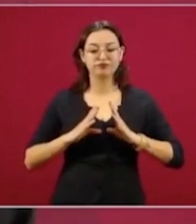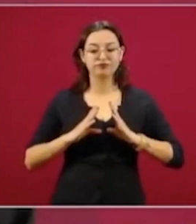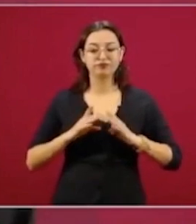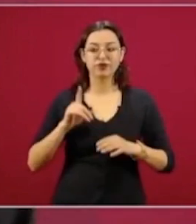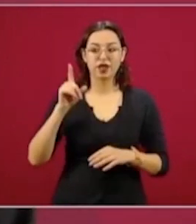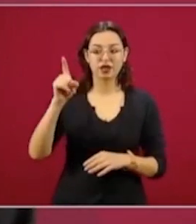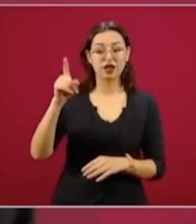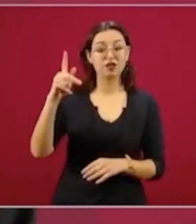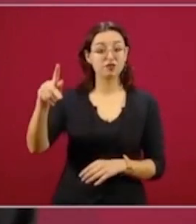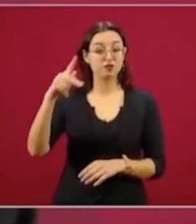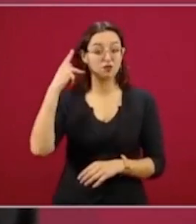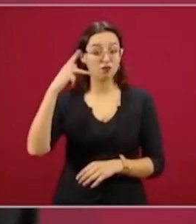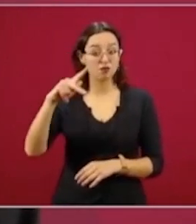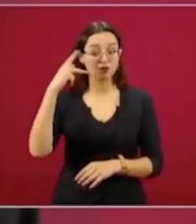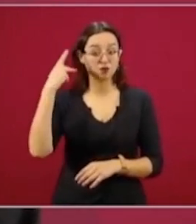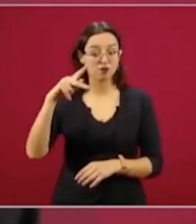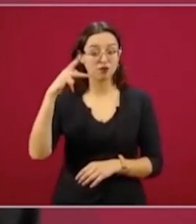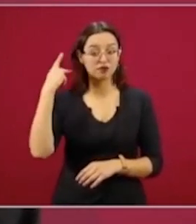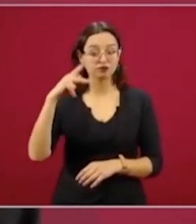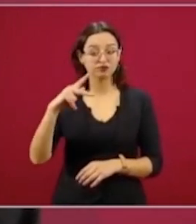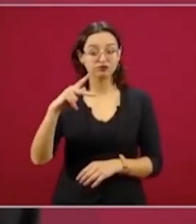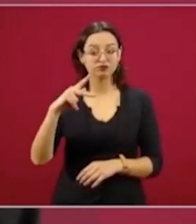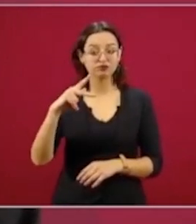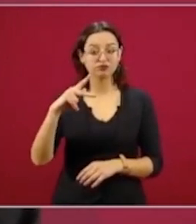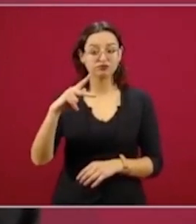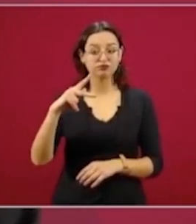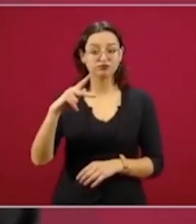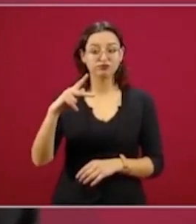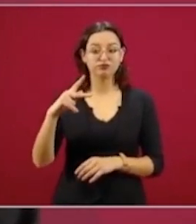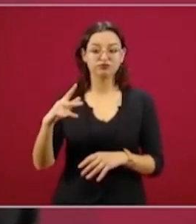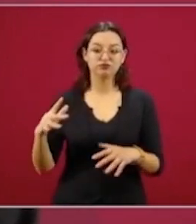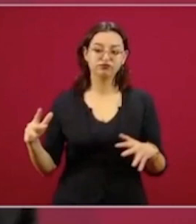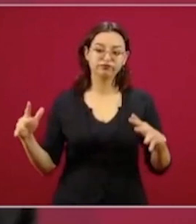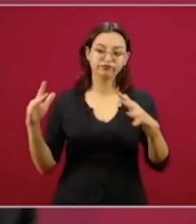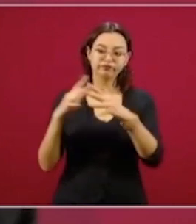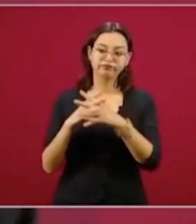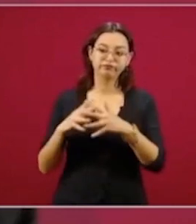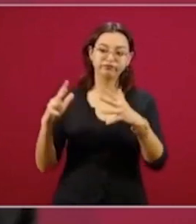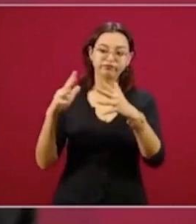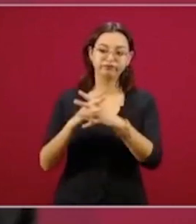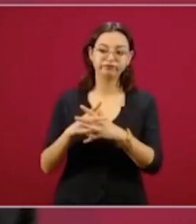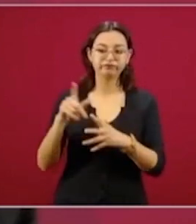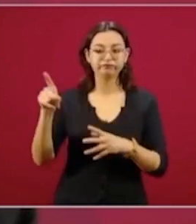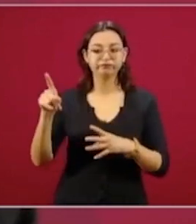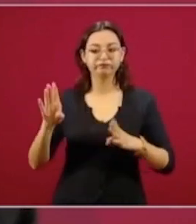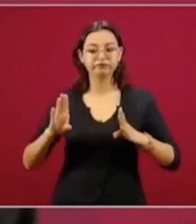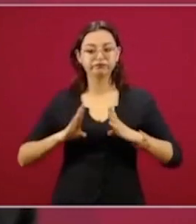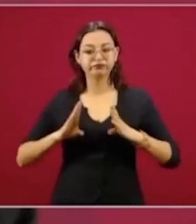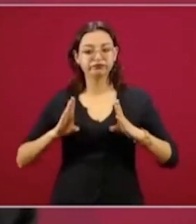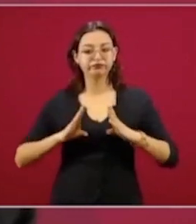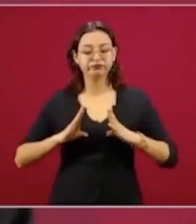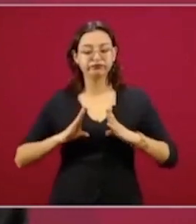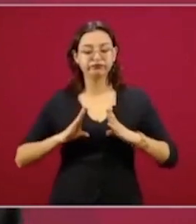Puebla frente al ejército